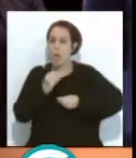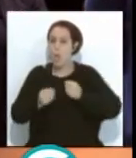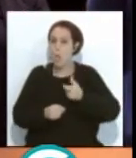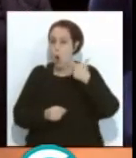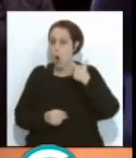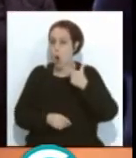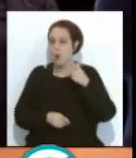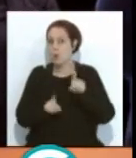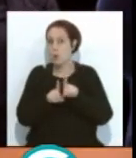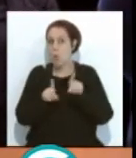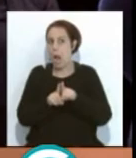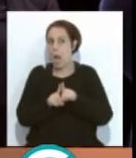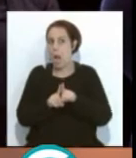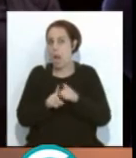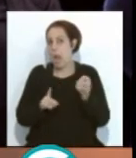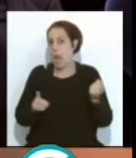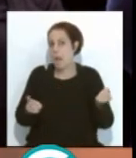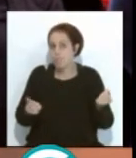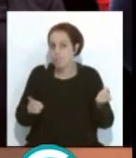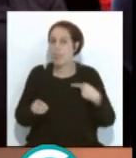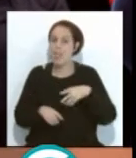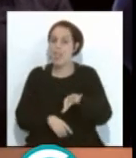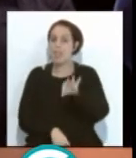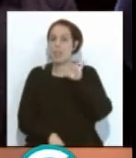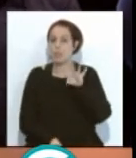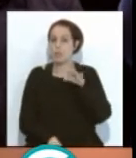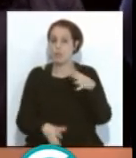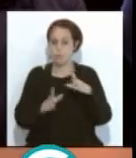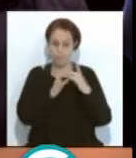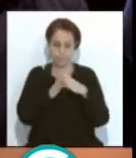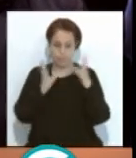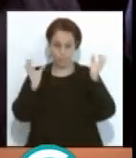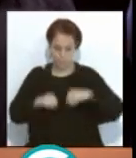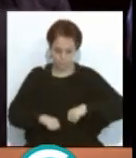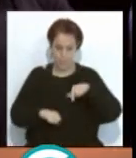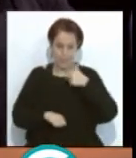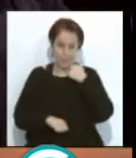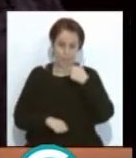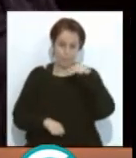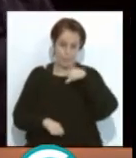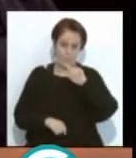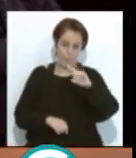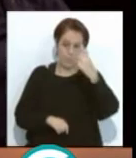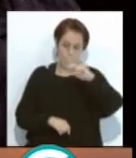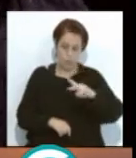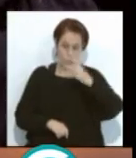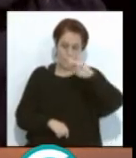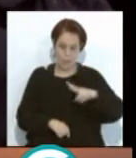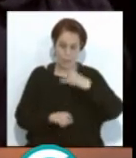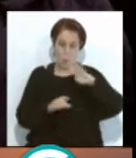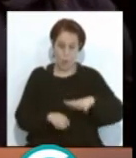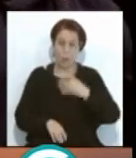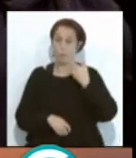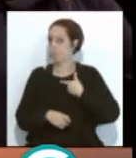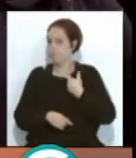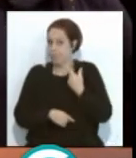orgánica, puedo decirlo de alguna forma, que sea una decisión compensuada, oye, pues mira, queremos que este sea primero, este segundo, este tercero, este cuarto,